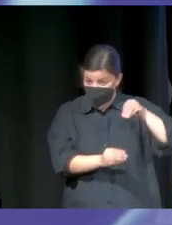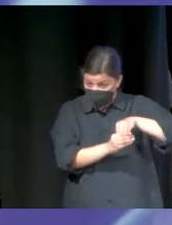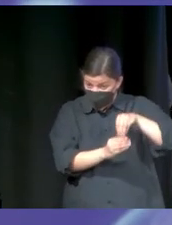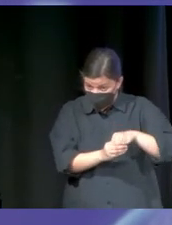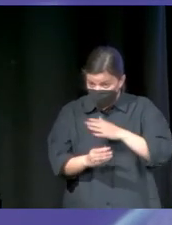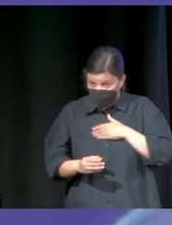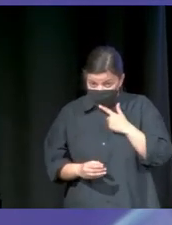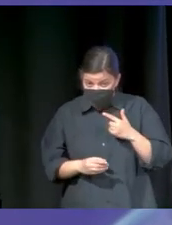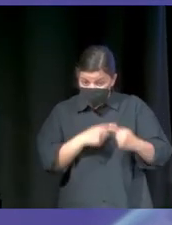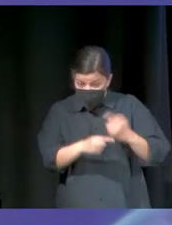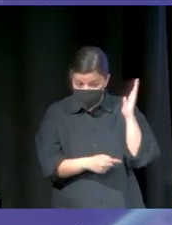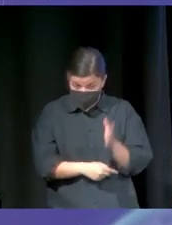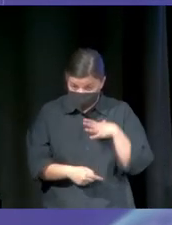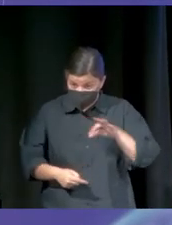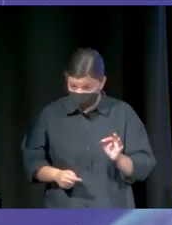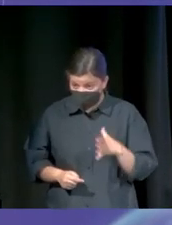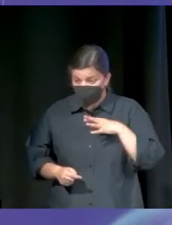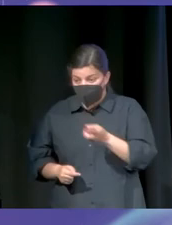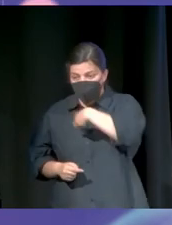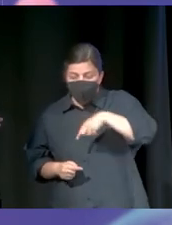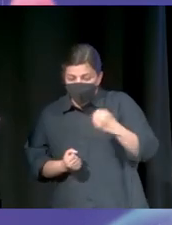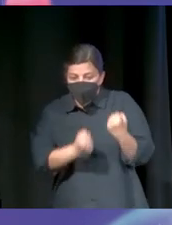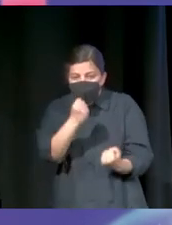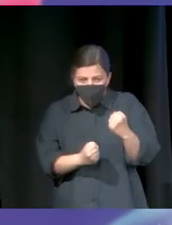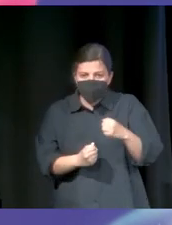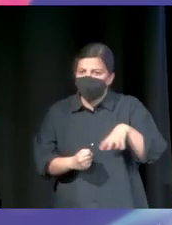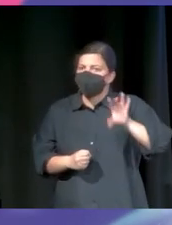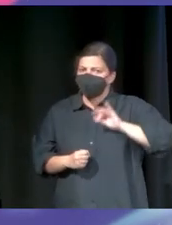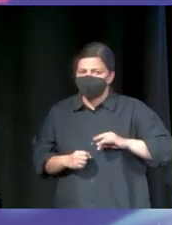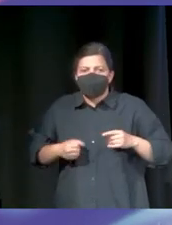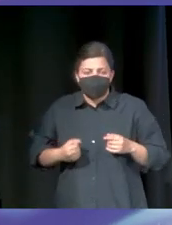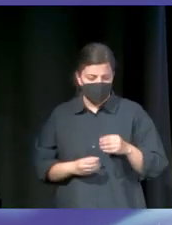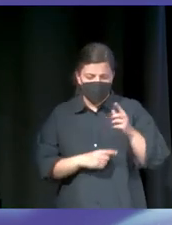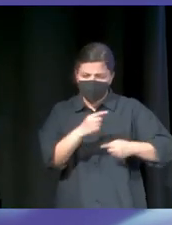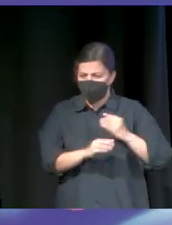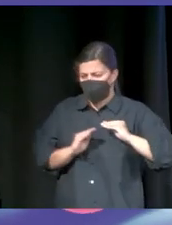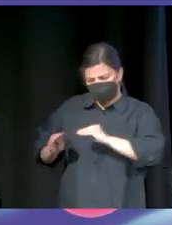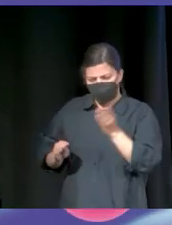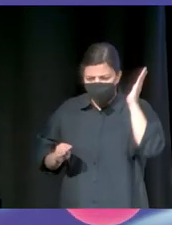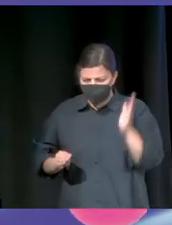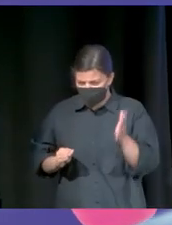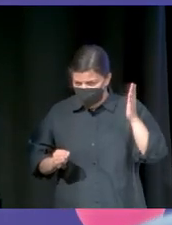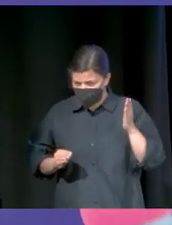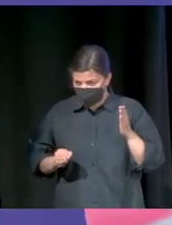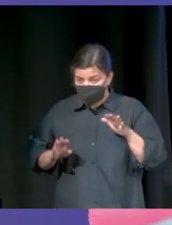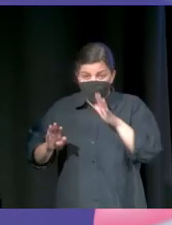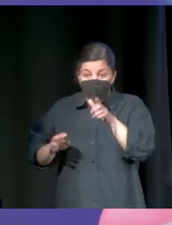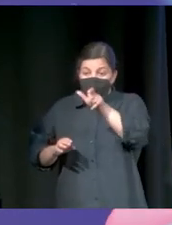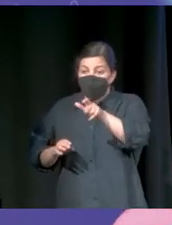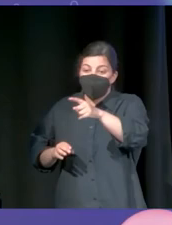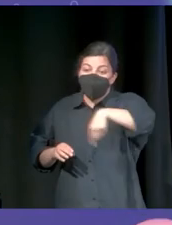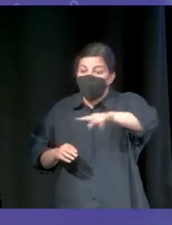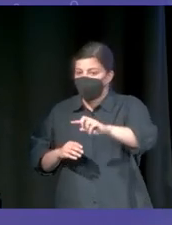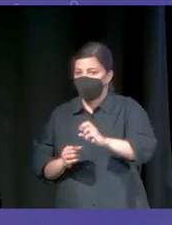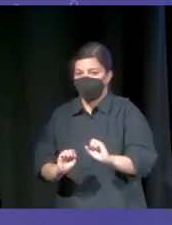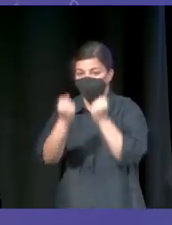vuestra familia. Puede ser que no estéis en el coche, pero que el coche decida cargarse a vuestra familia para salvar a otra que un algoritmo ha decidido que vale más.